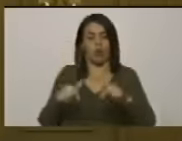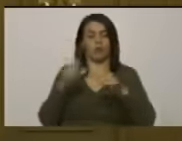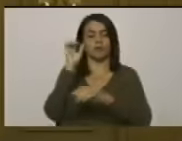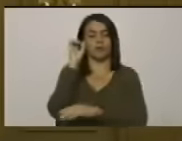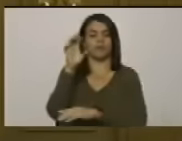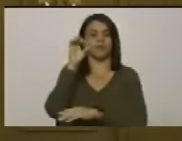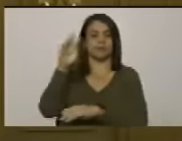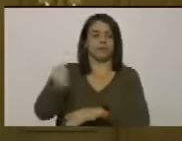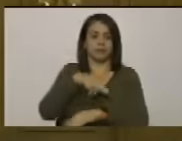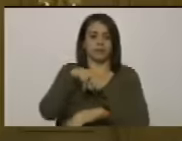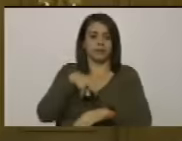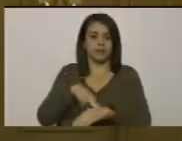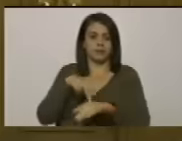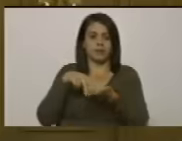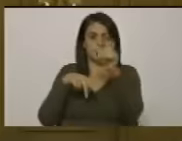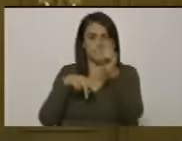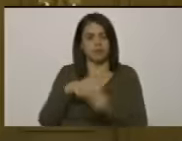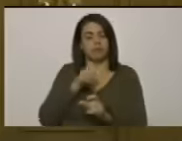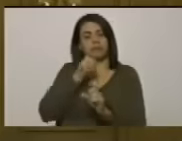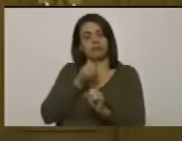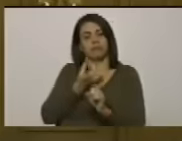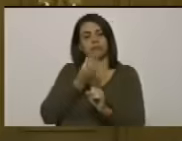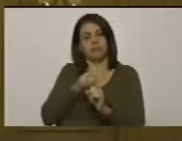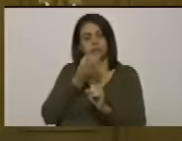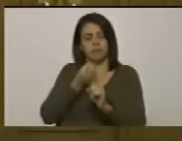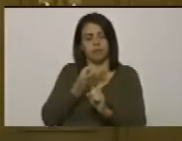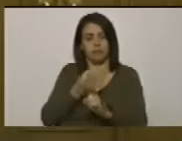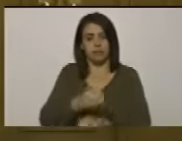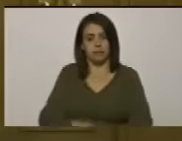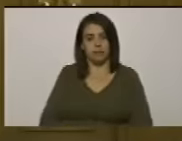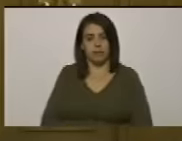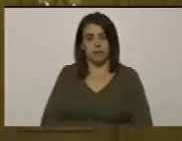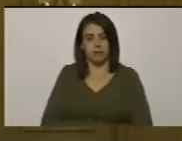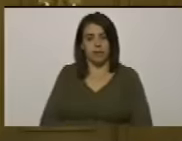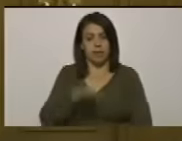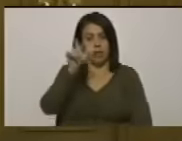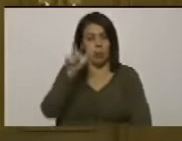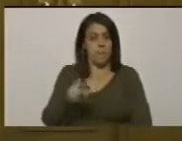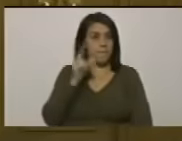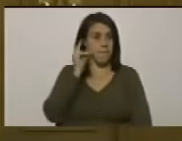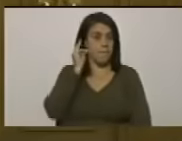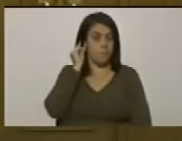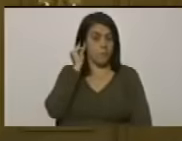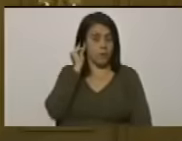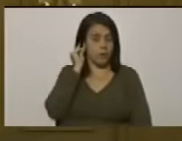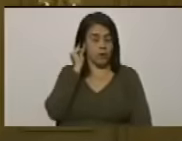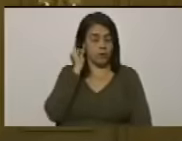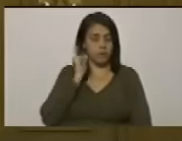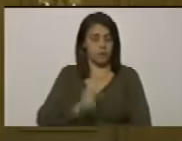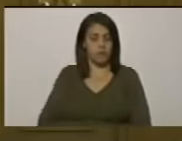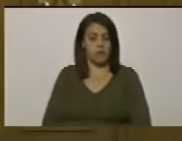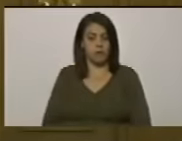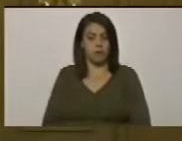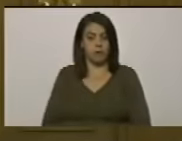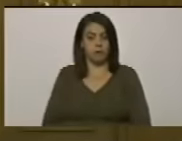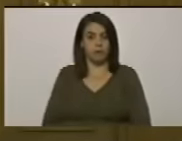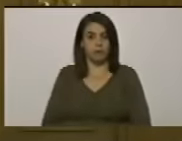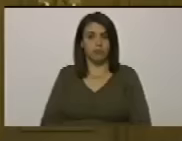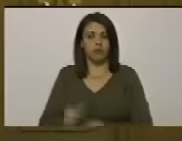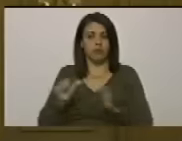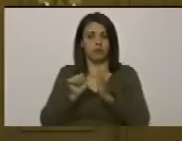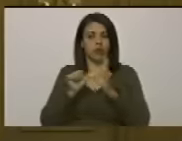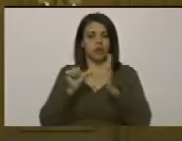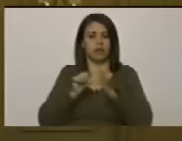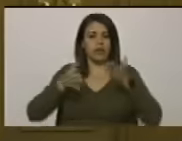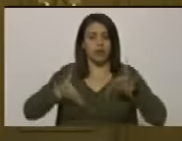Parlamento venezolano de una mujer oriunda de